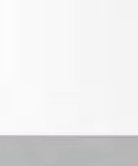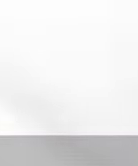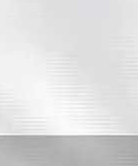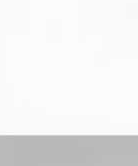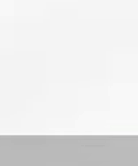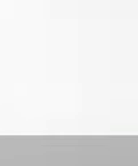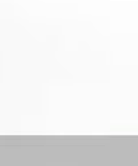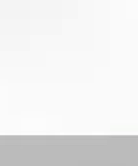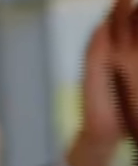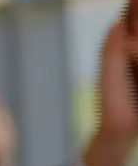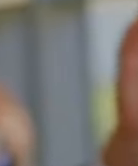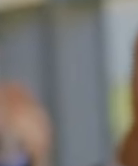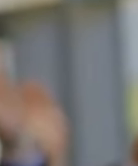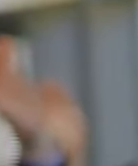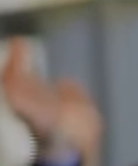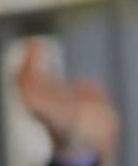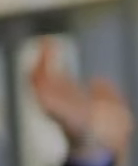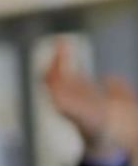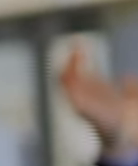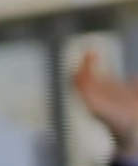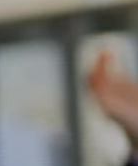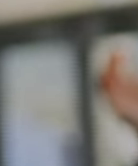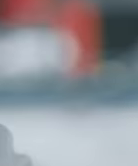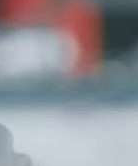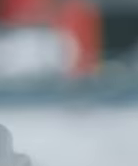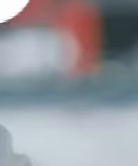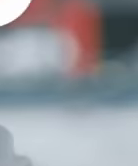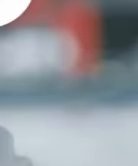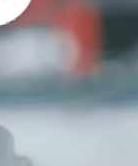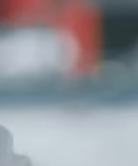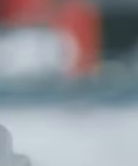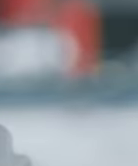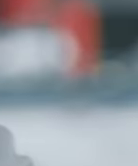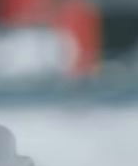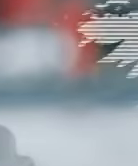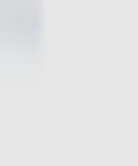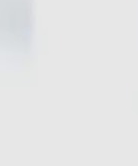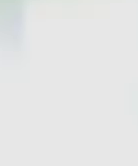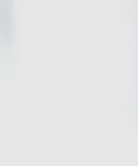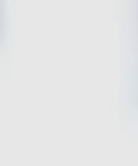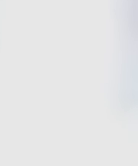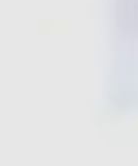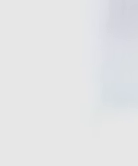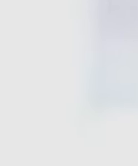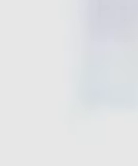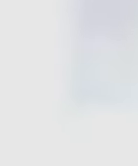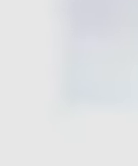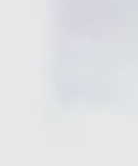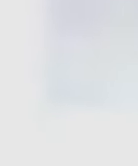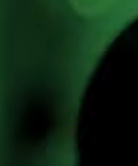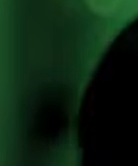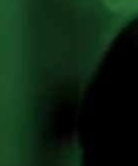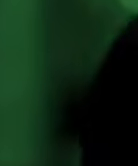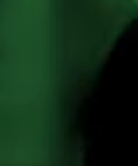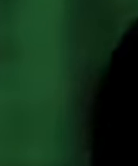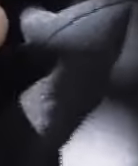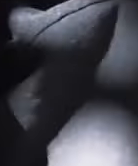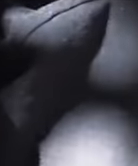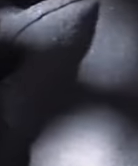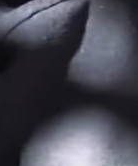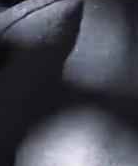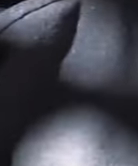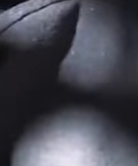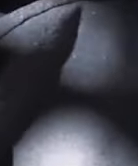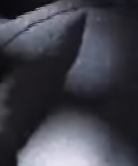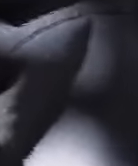el PRI si resuelve vota P con los votos de los diputados y senadores del partido verde se logró la mayoría para aprobar la reforma constitucional